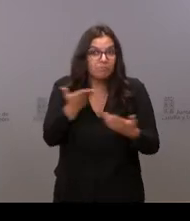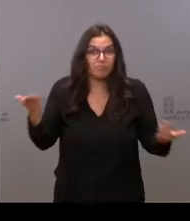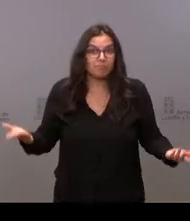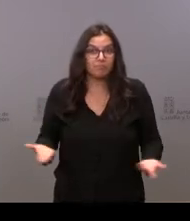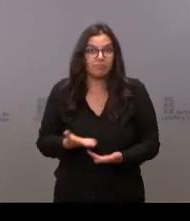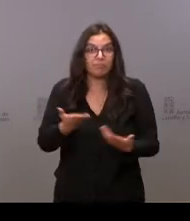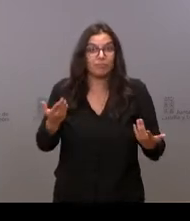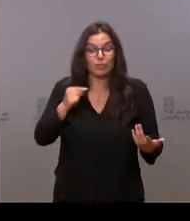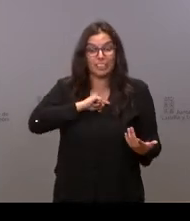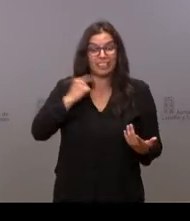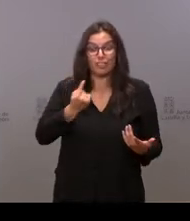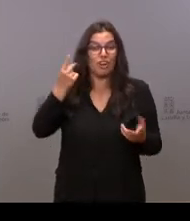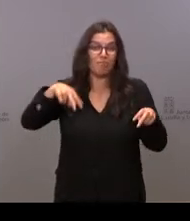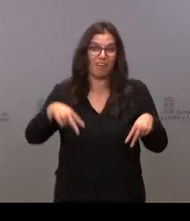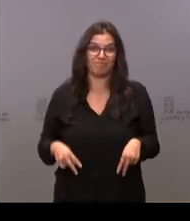no me encuentro sola.